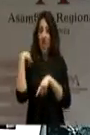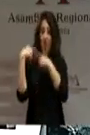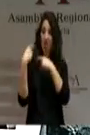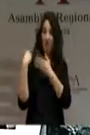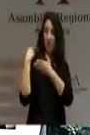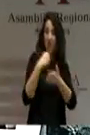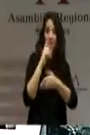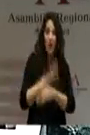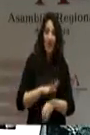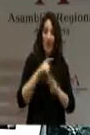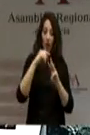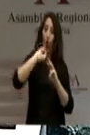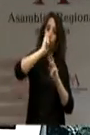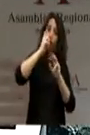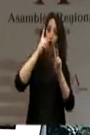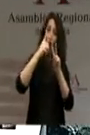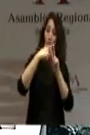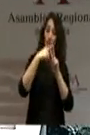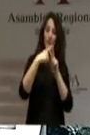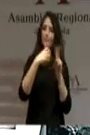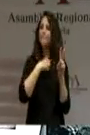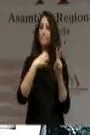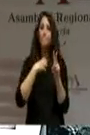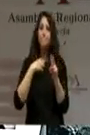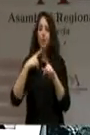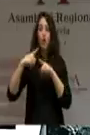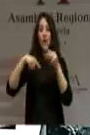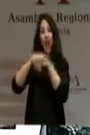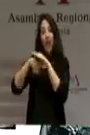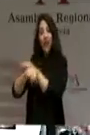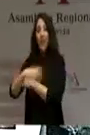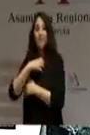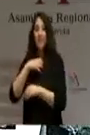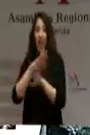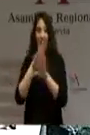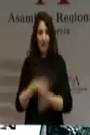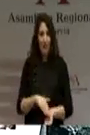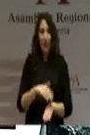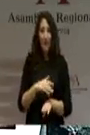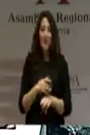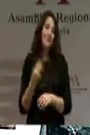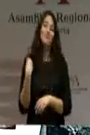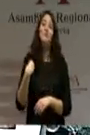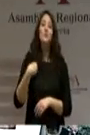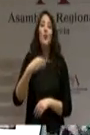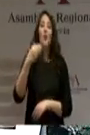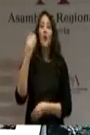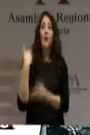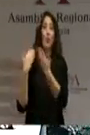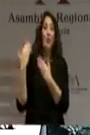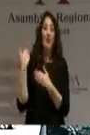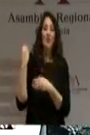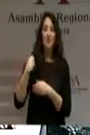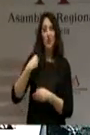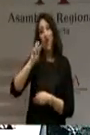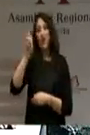gestionar el que quedaba. Y para completar el nete, ni siquiera se pudo contar con la persona que en apariencia podía contener